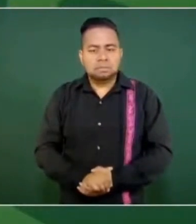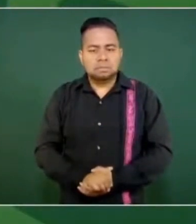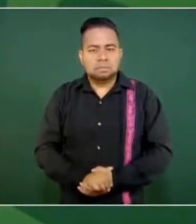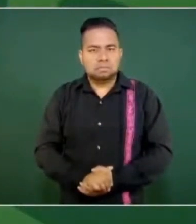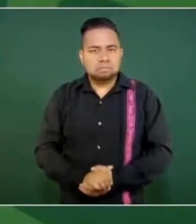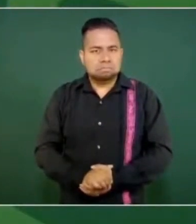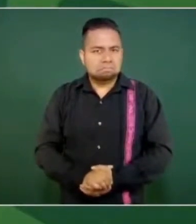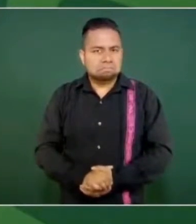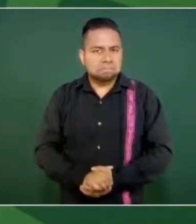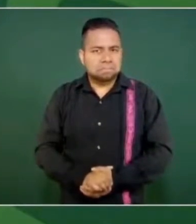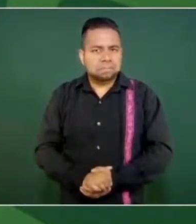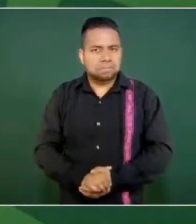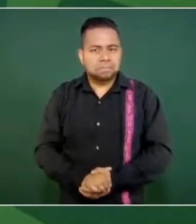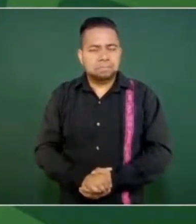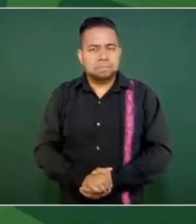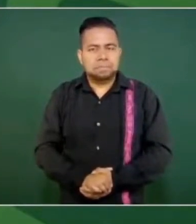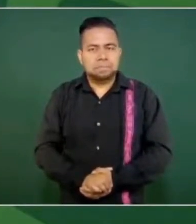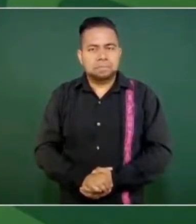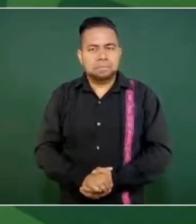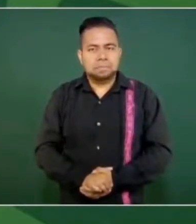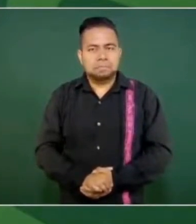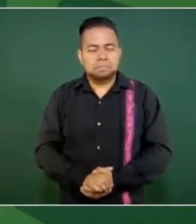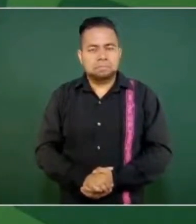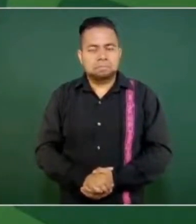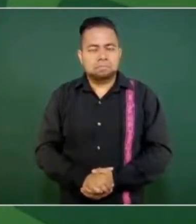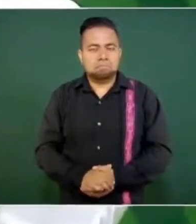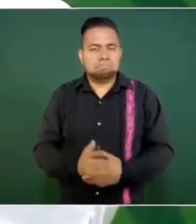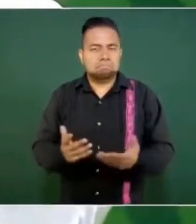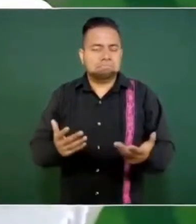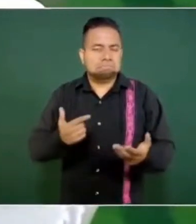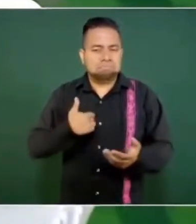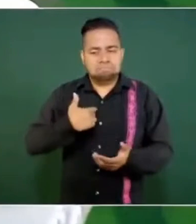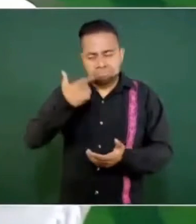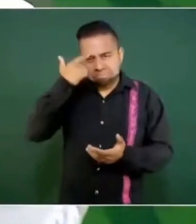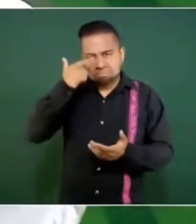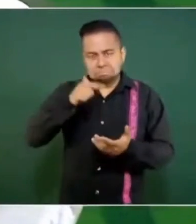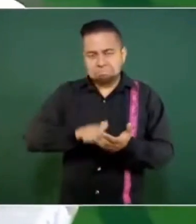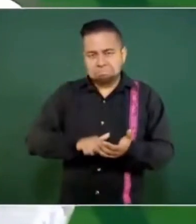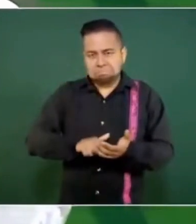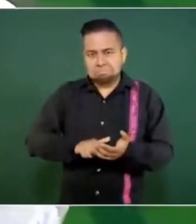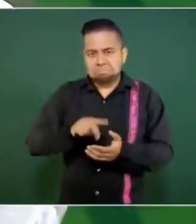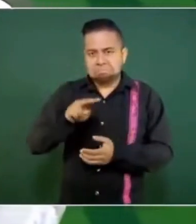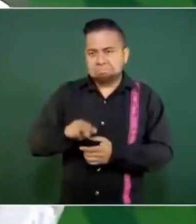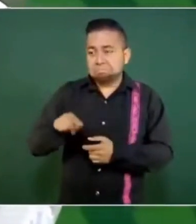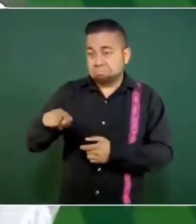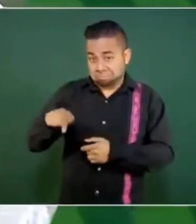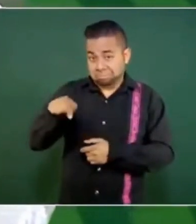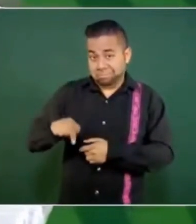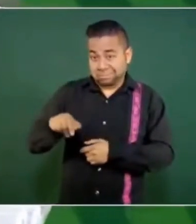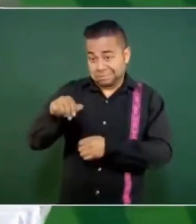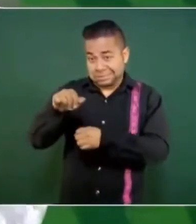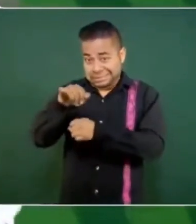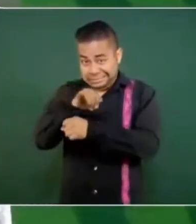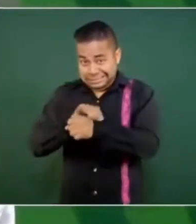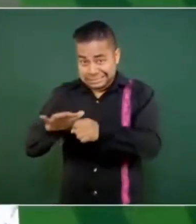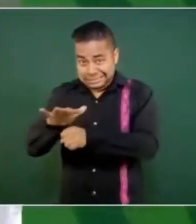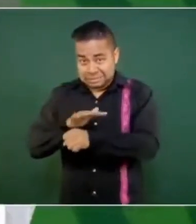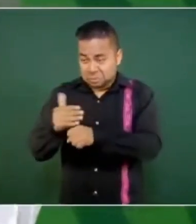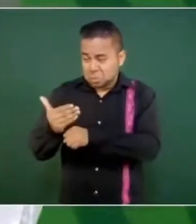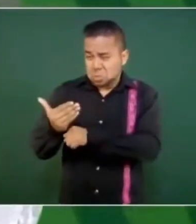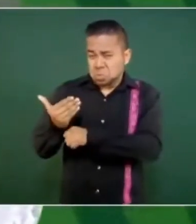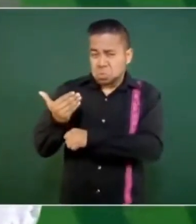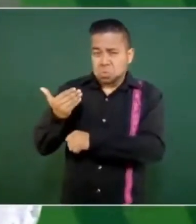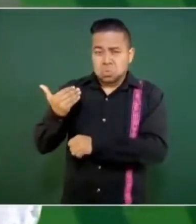yo creo que llevaban décadas en el Istmo sin una inversión